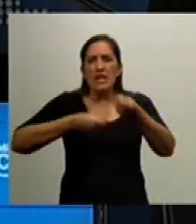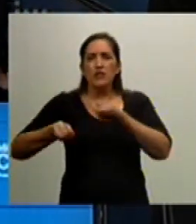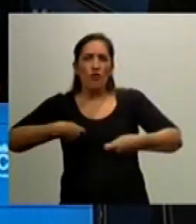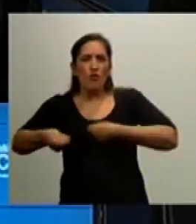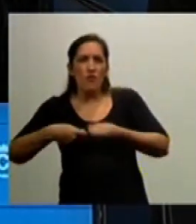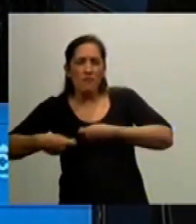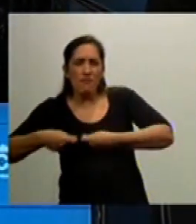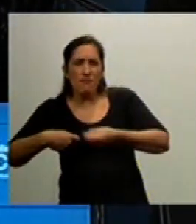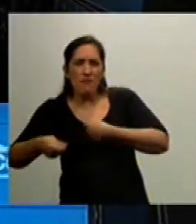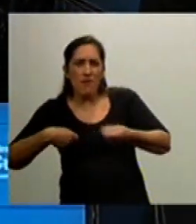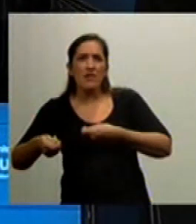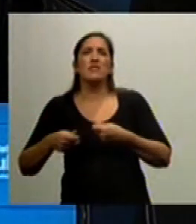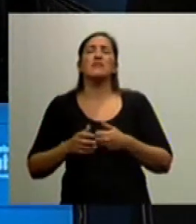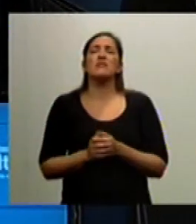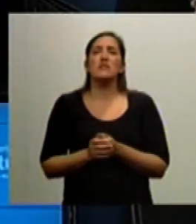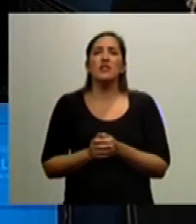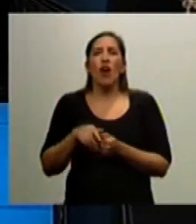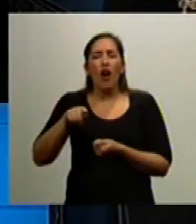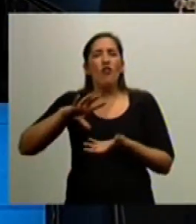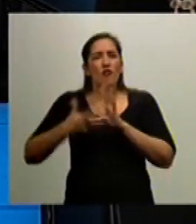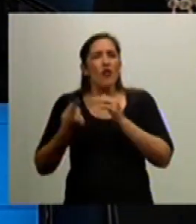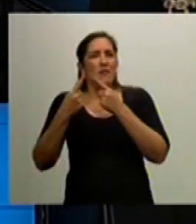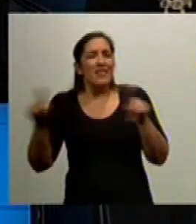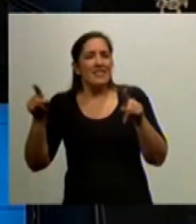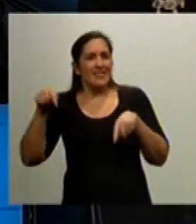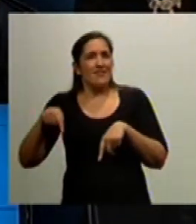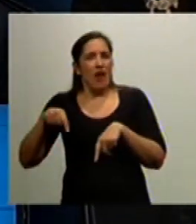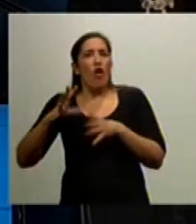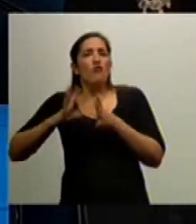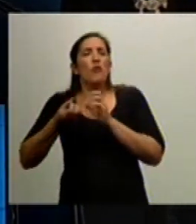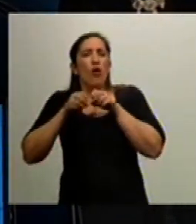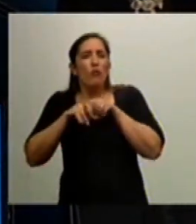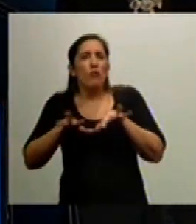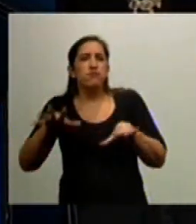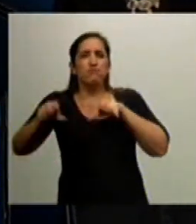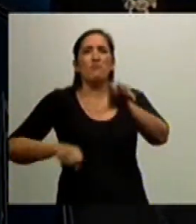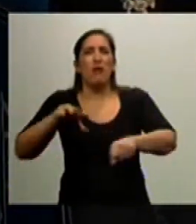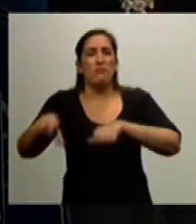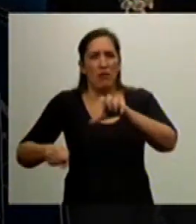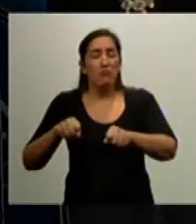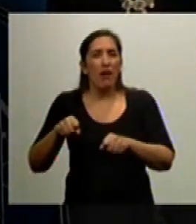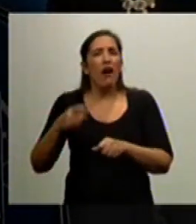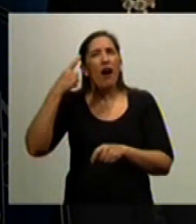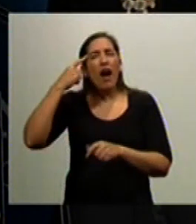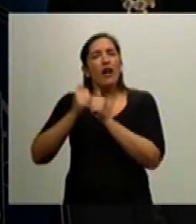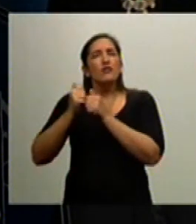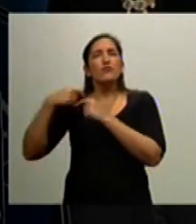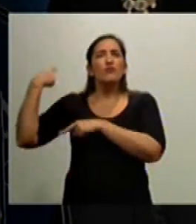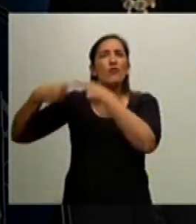comercio, tienen que ver en definitiva con lo que sí es constante a lo largo de toda la historia de la humanidad,